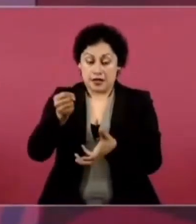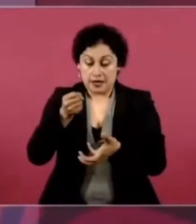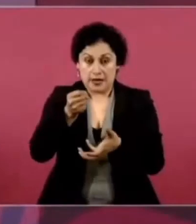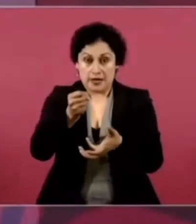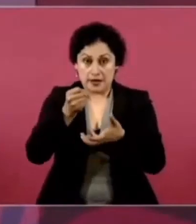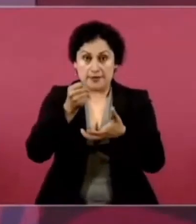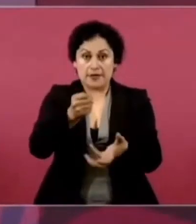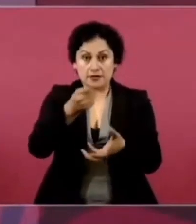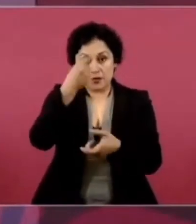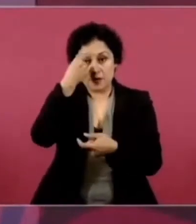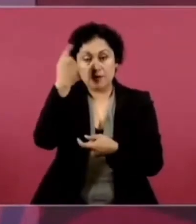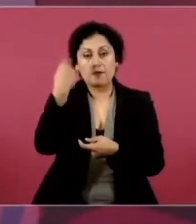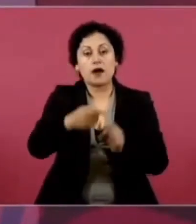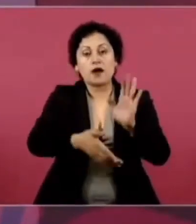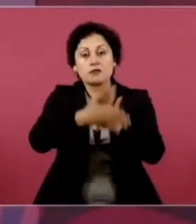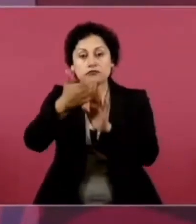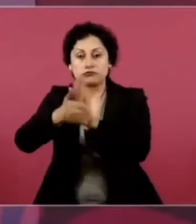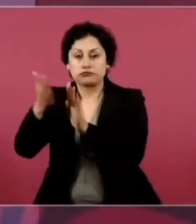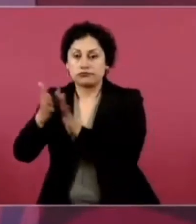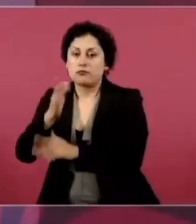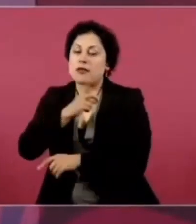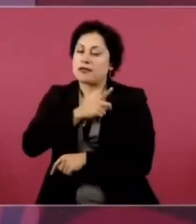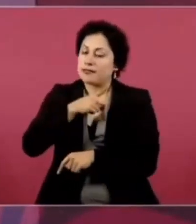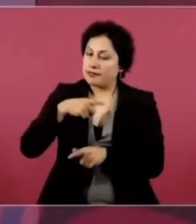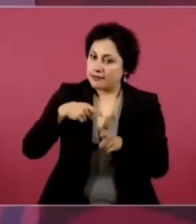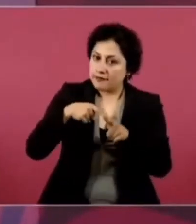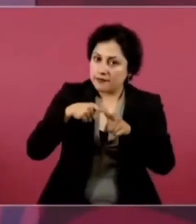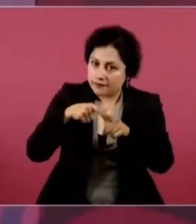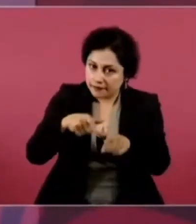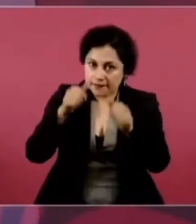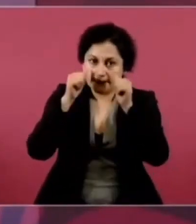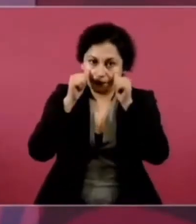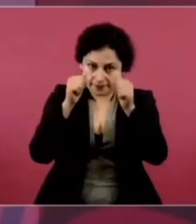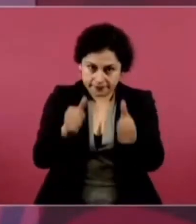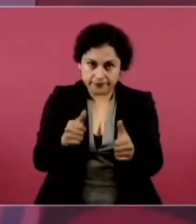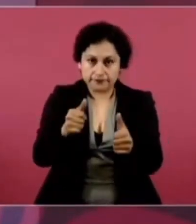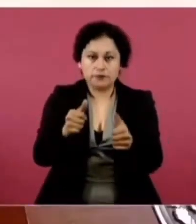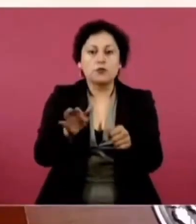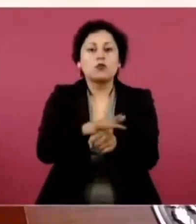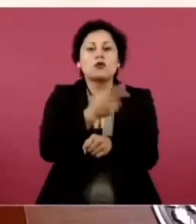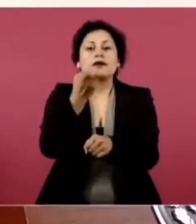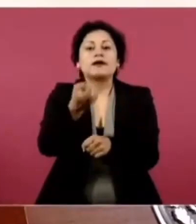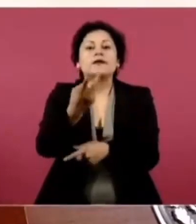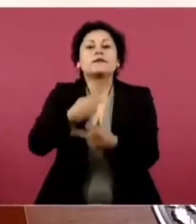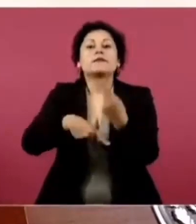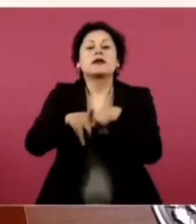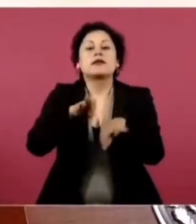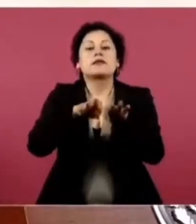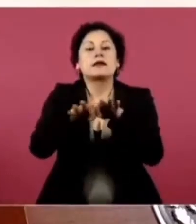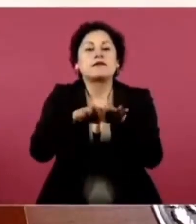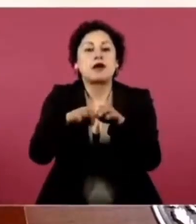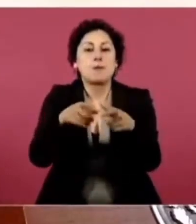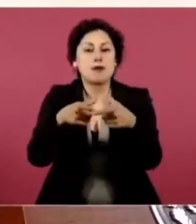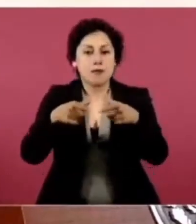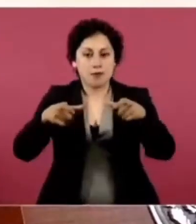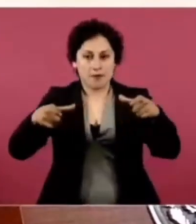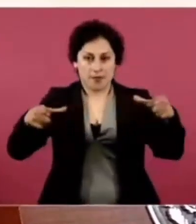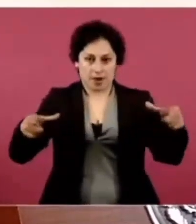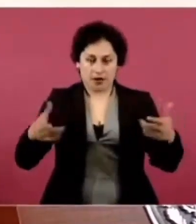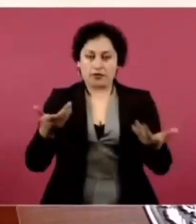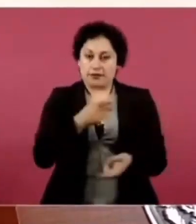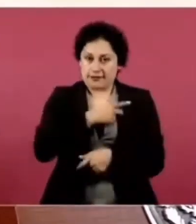de la construcción, para que se sigan generando empleos. O sea, que no se deje